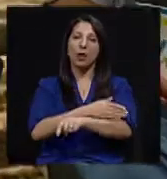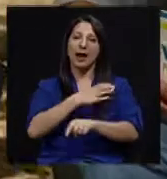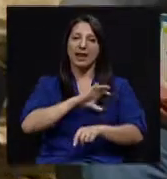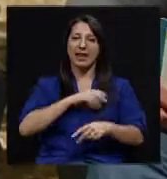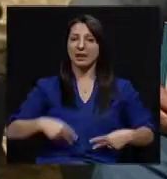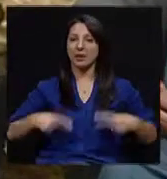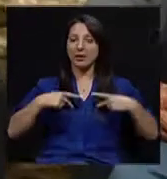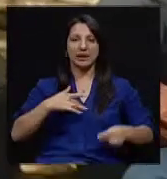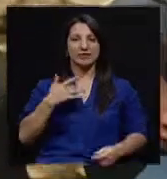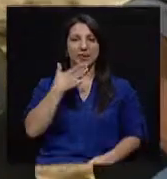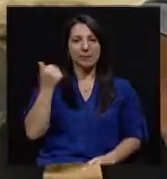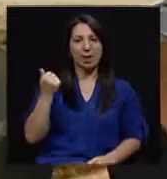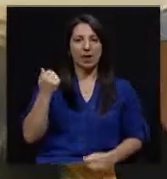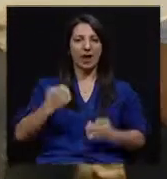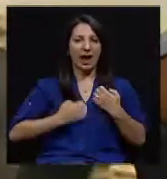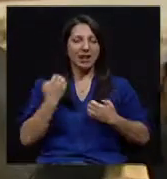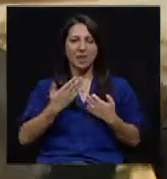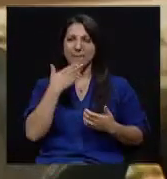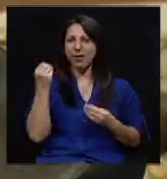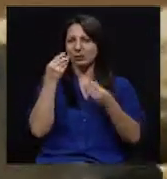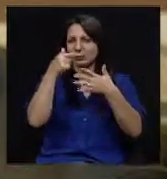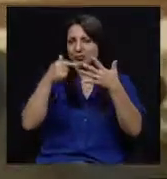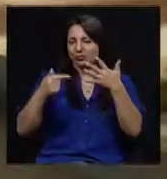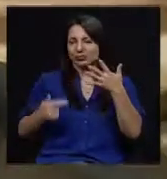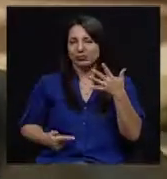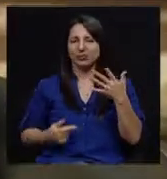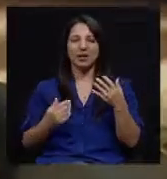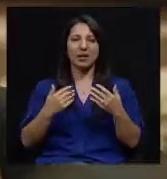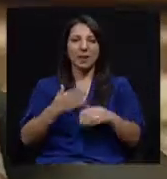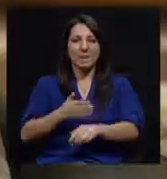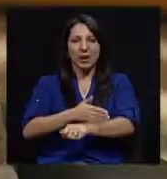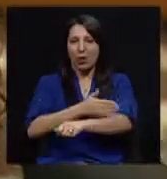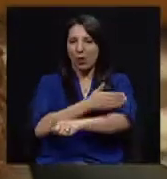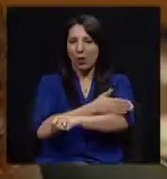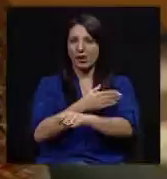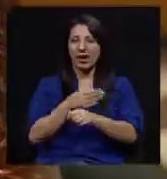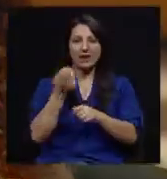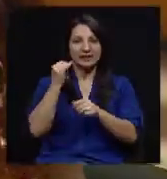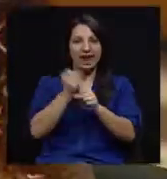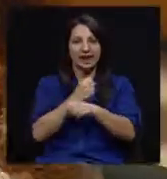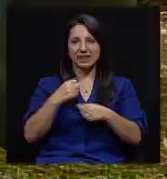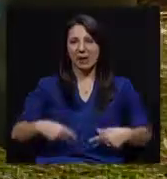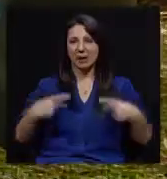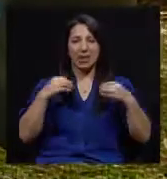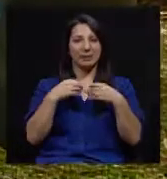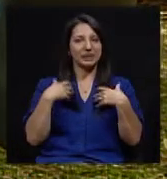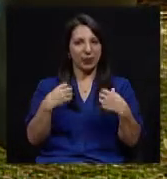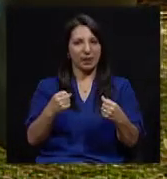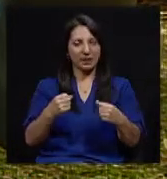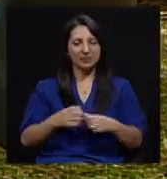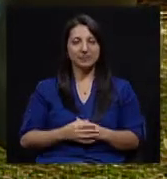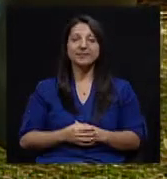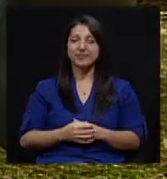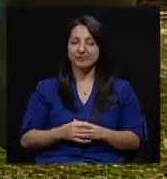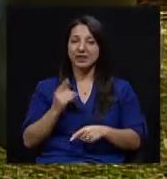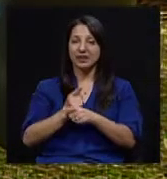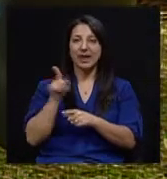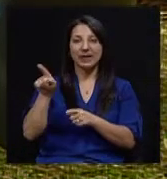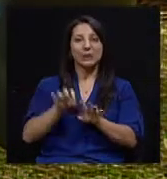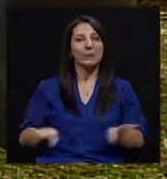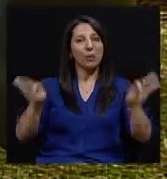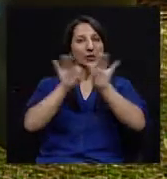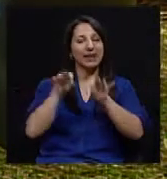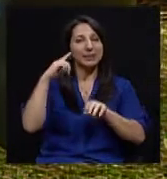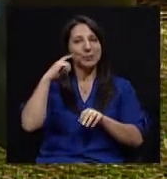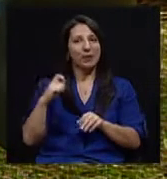siente mejor, anímicamente está mejor, es un montón de factores que mejoran haciendo nuestra vida más saludable. Claro, eso es realmente importante, ¿verdad?